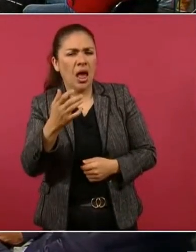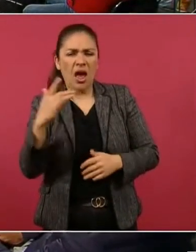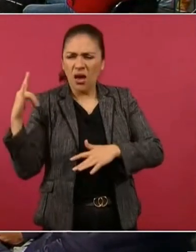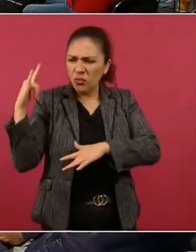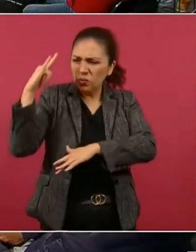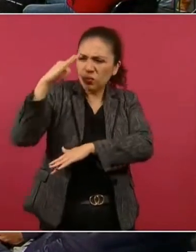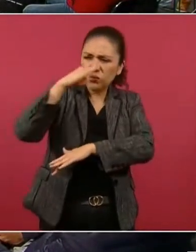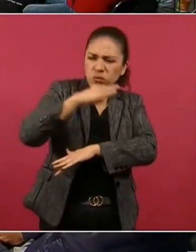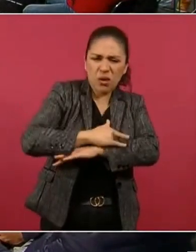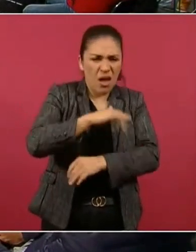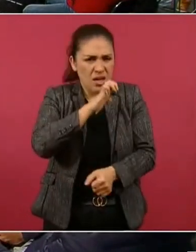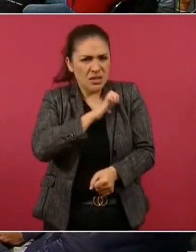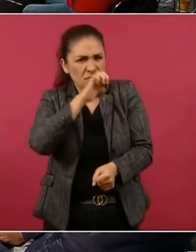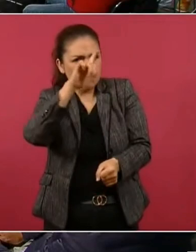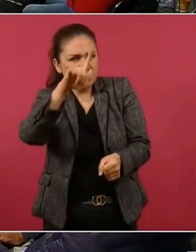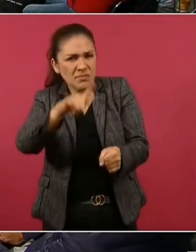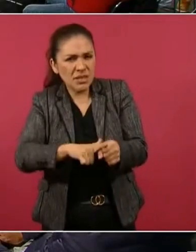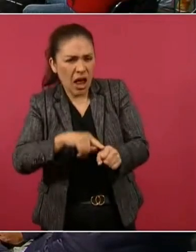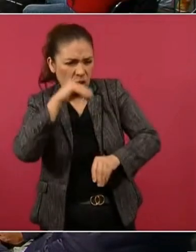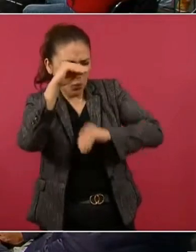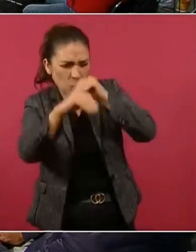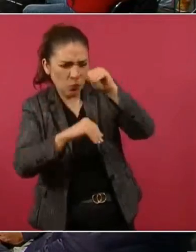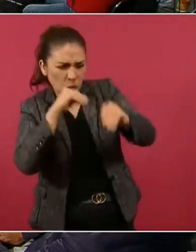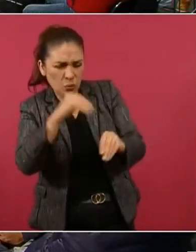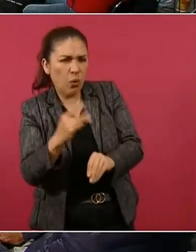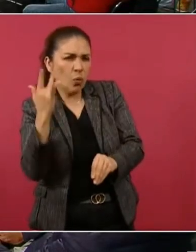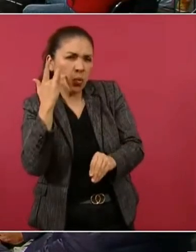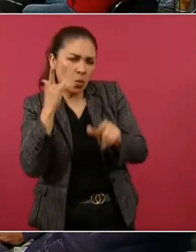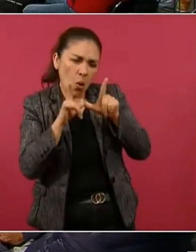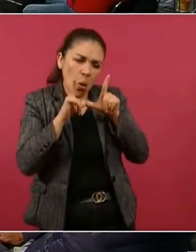tan lujoso,